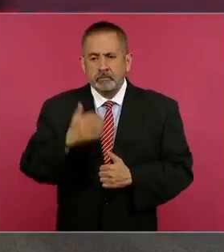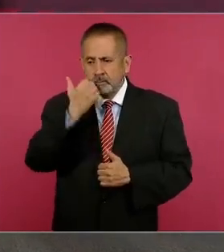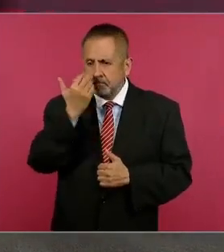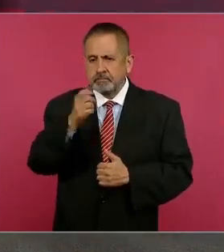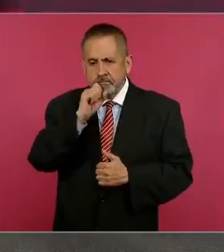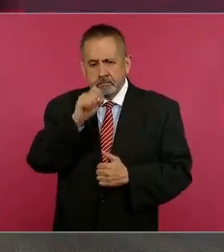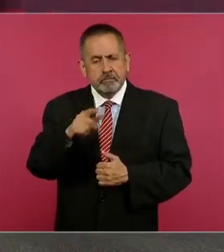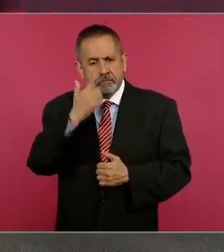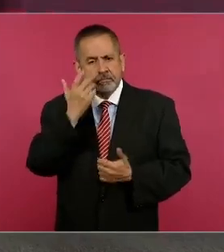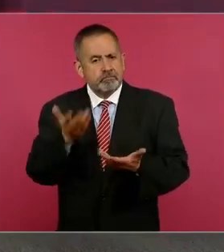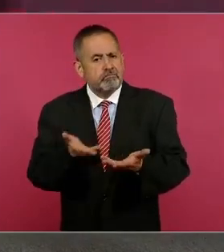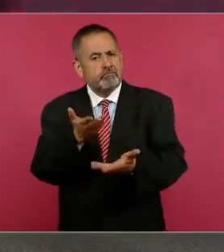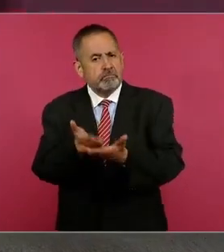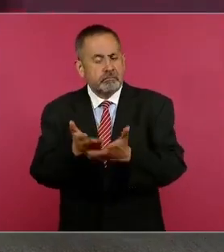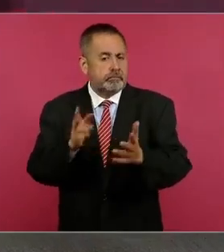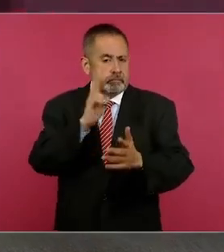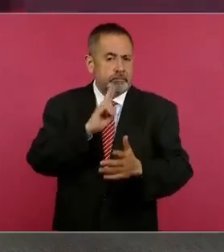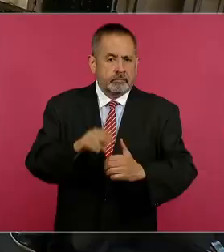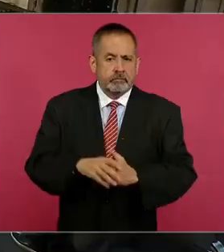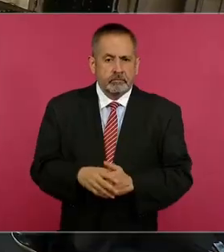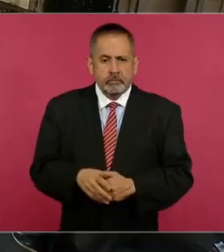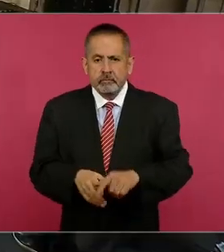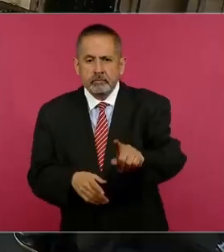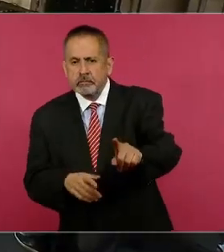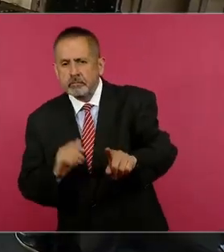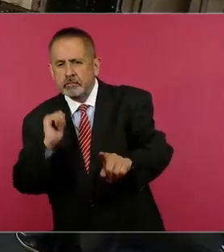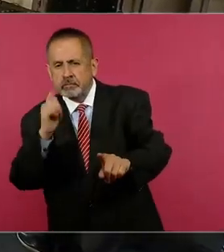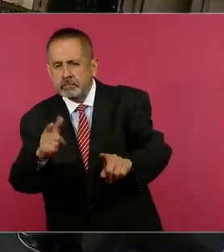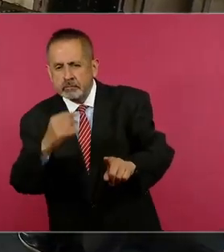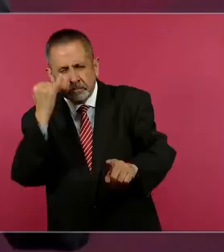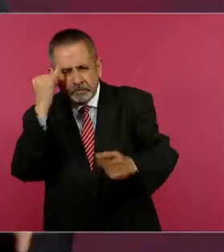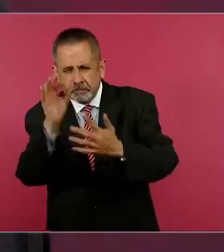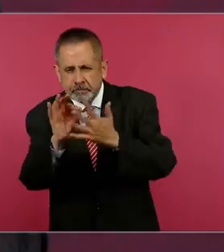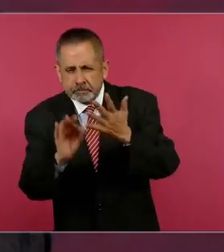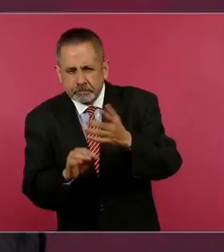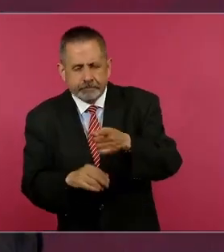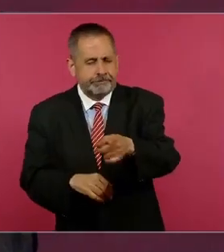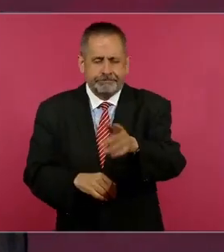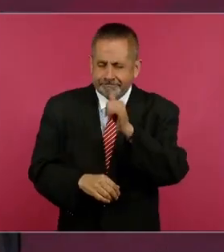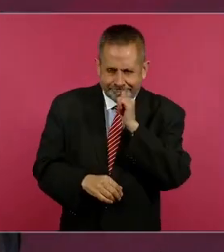hacerles. ¿Se puede conocer algo de ella? Todavía.